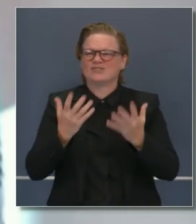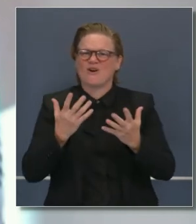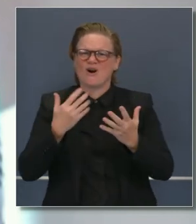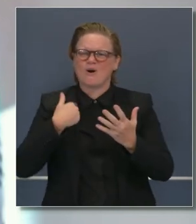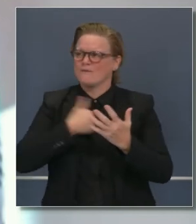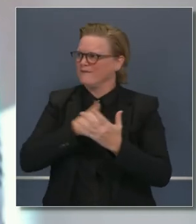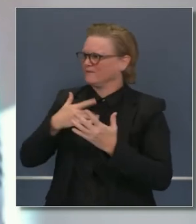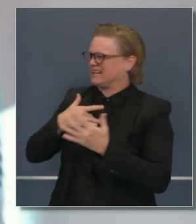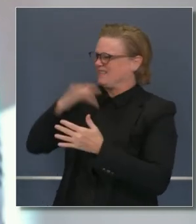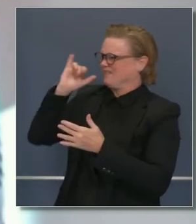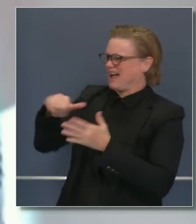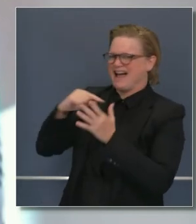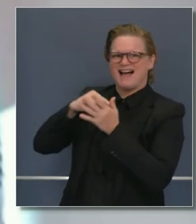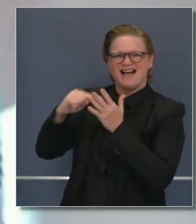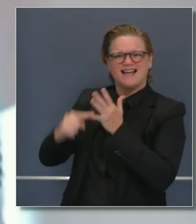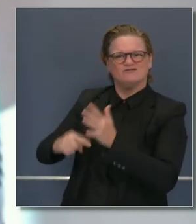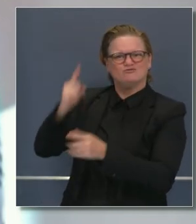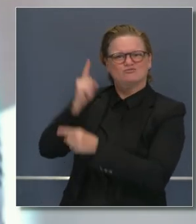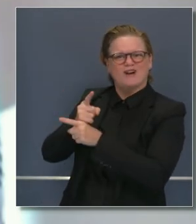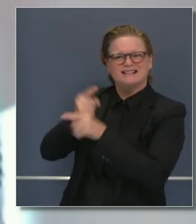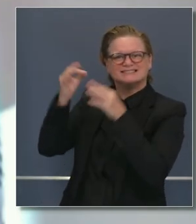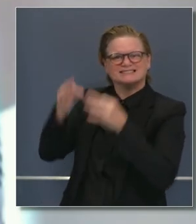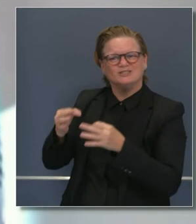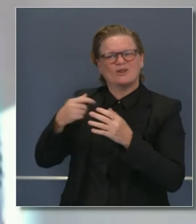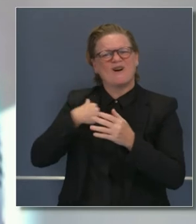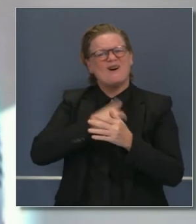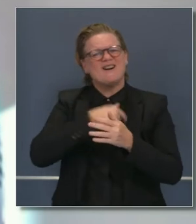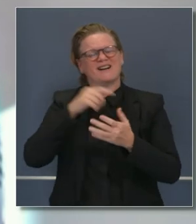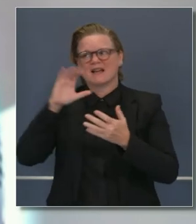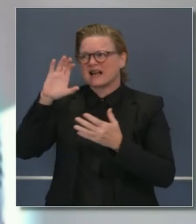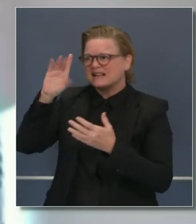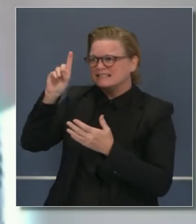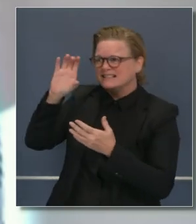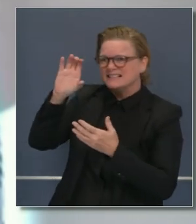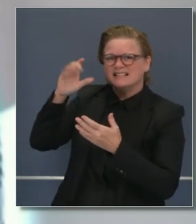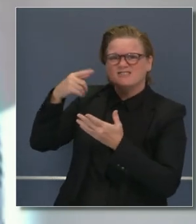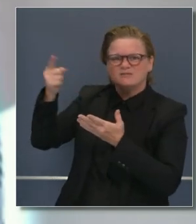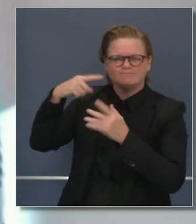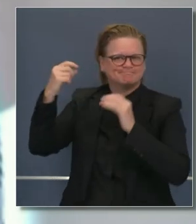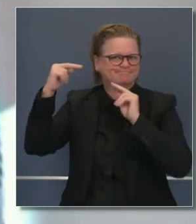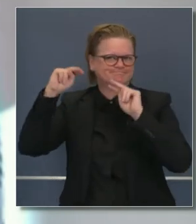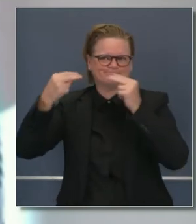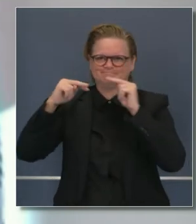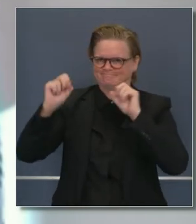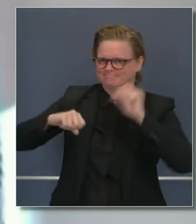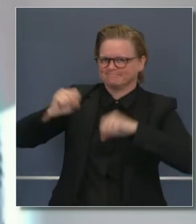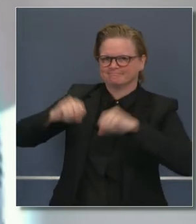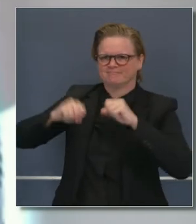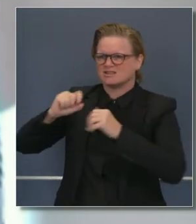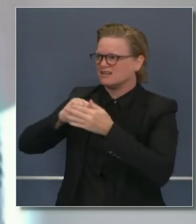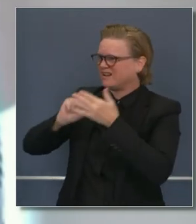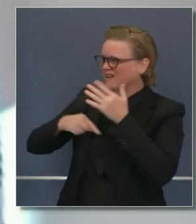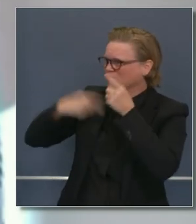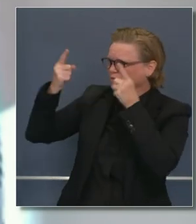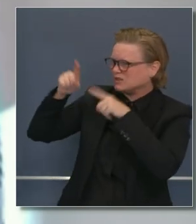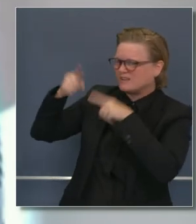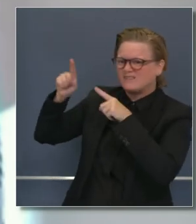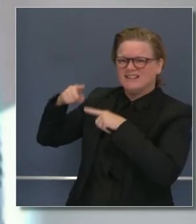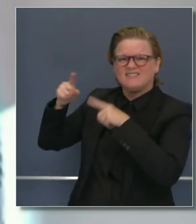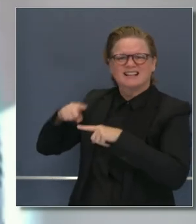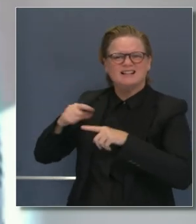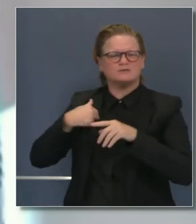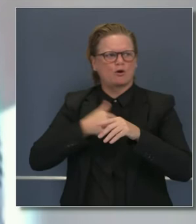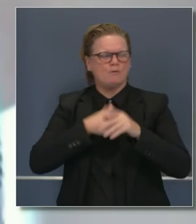si es apropiado, vamos a actualizar esa información, después de consultar al Centro de Control de Enfermedades y nuestros